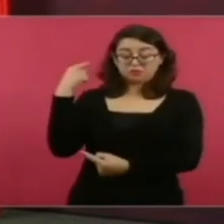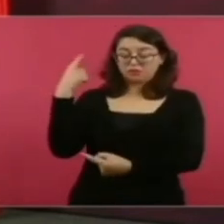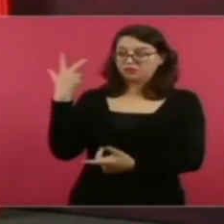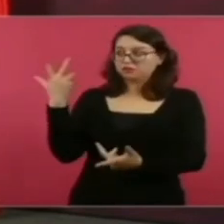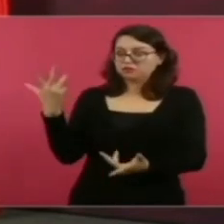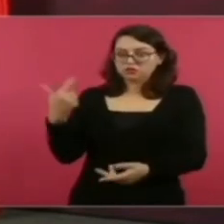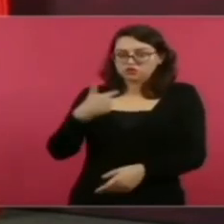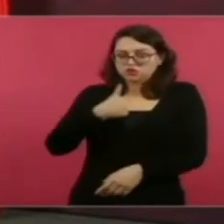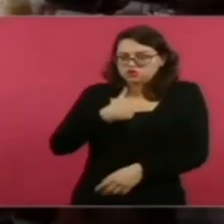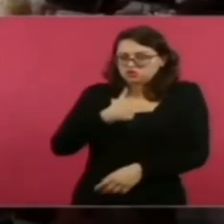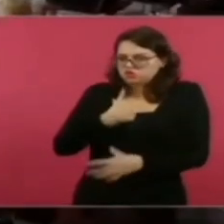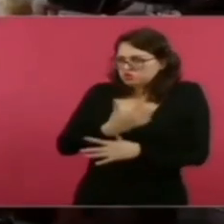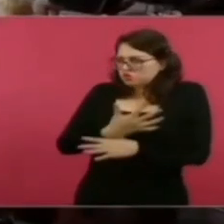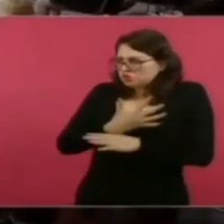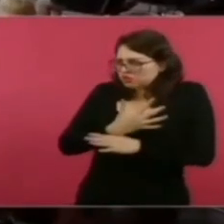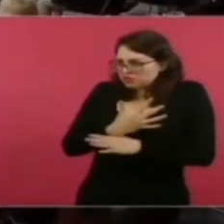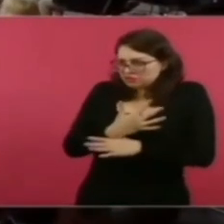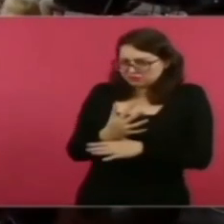¿qué dije?